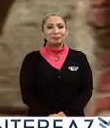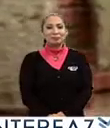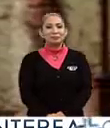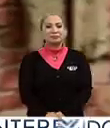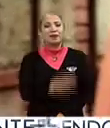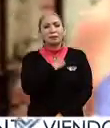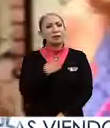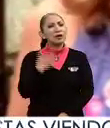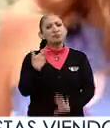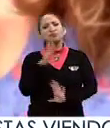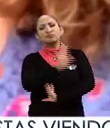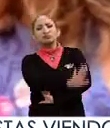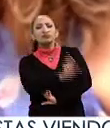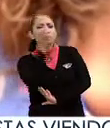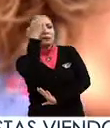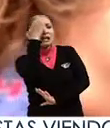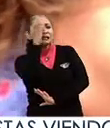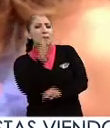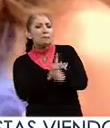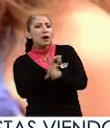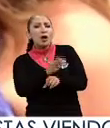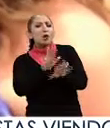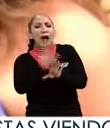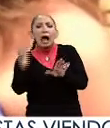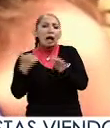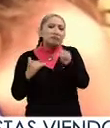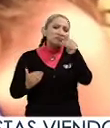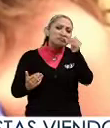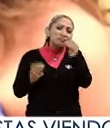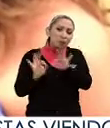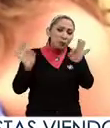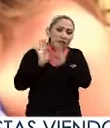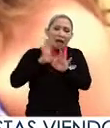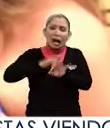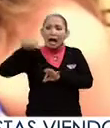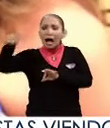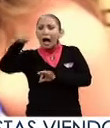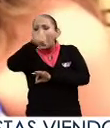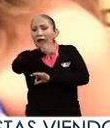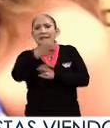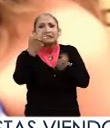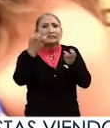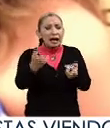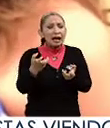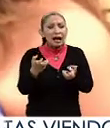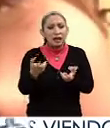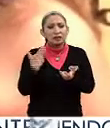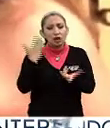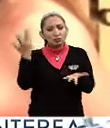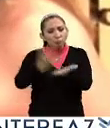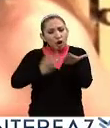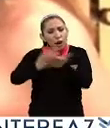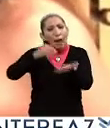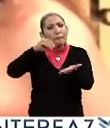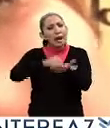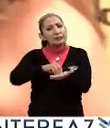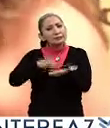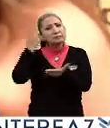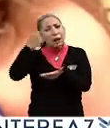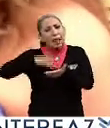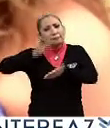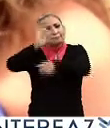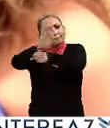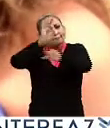Ministra, desde la experiencia de Paraguay, ¿cuál es la relevancia en que existan este tipo de políticas e iniciativas